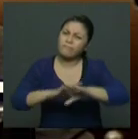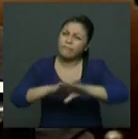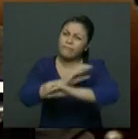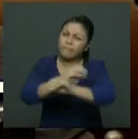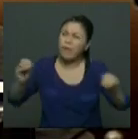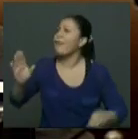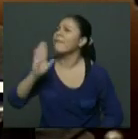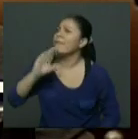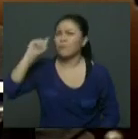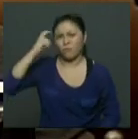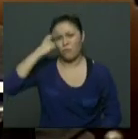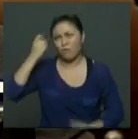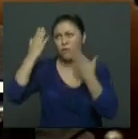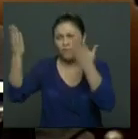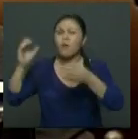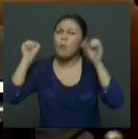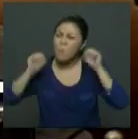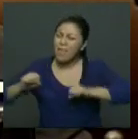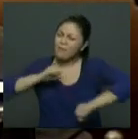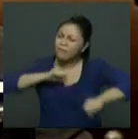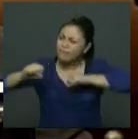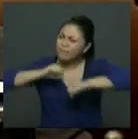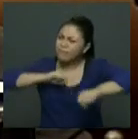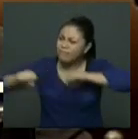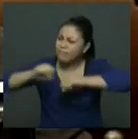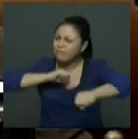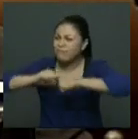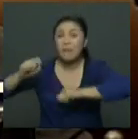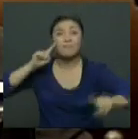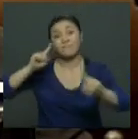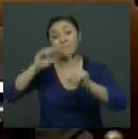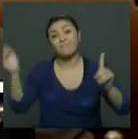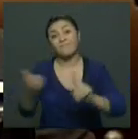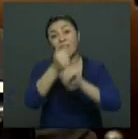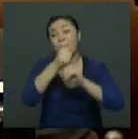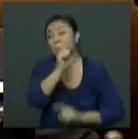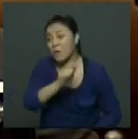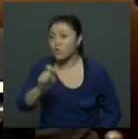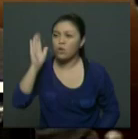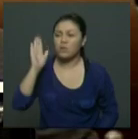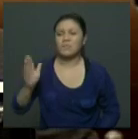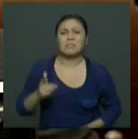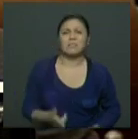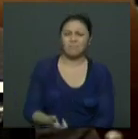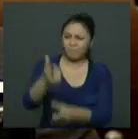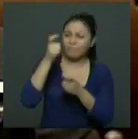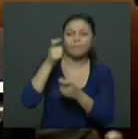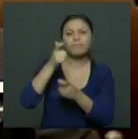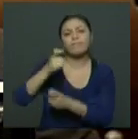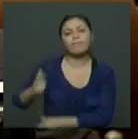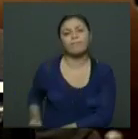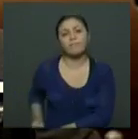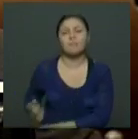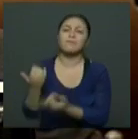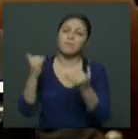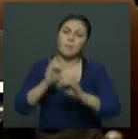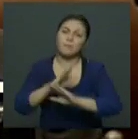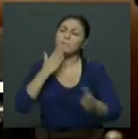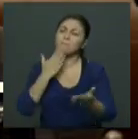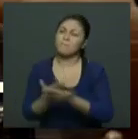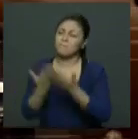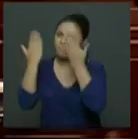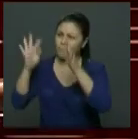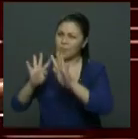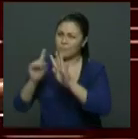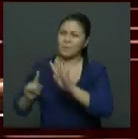a que se adelanten acciones en búsqueda de garantizar que todos los actores del conflicto abandonen el uso de las armas. Muchísimas gracias, señor presidente.